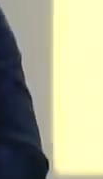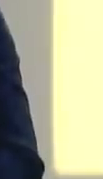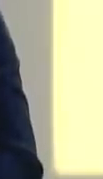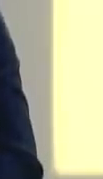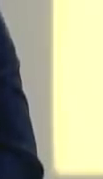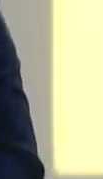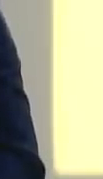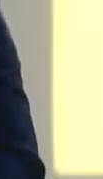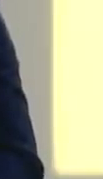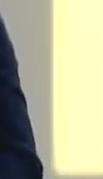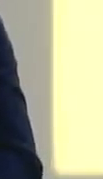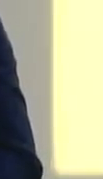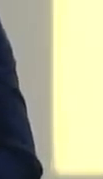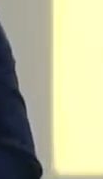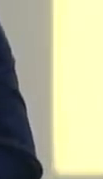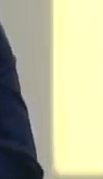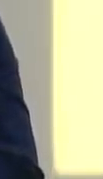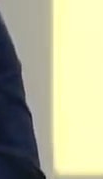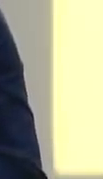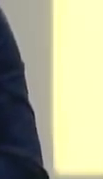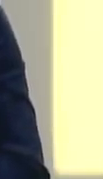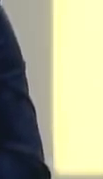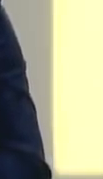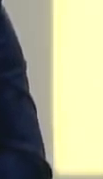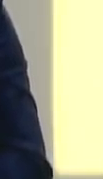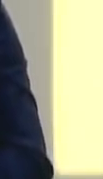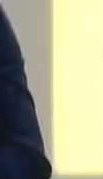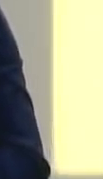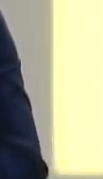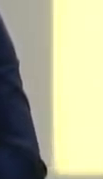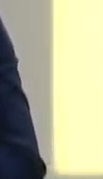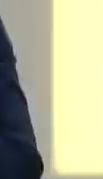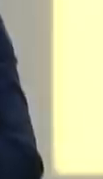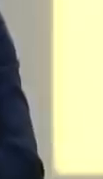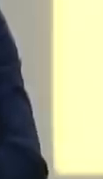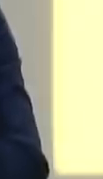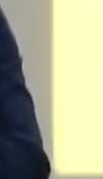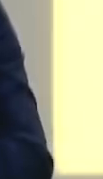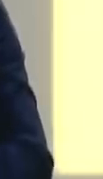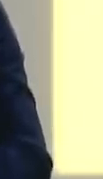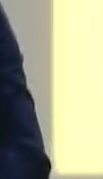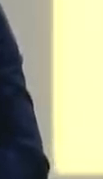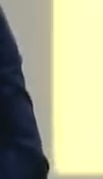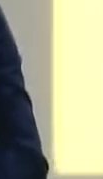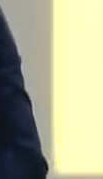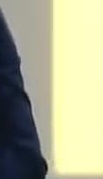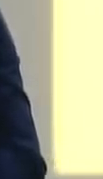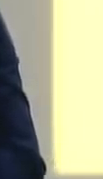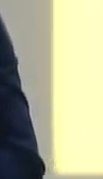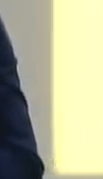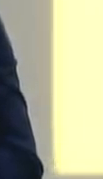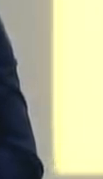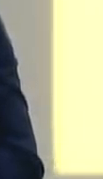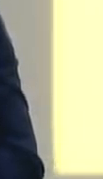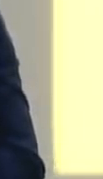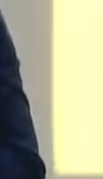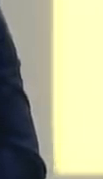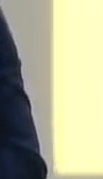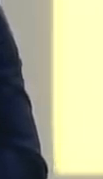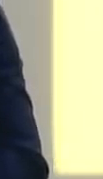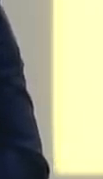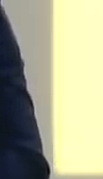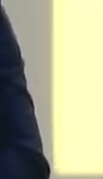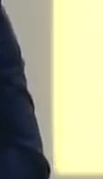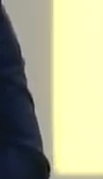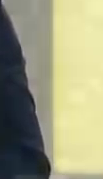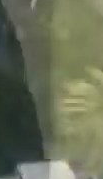Muy buenas tardes, a esta hora nos enlazamos con el Palacio Presidencial, allá se encuentra nuestra reportera Indira López. Adelante, Indira,